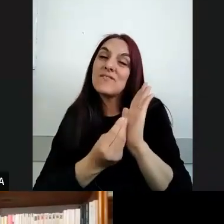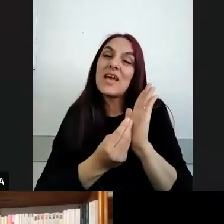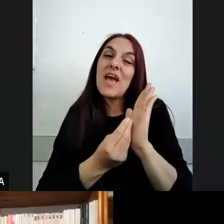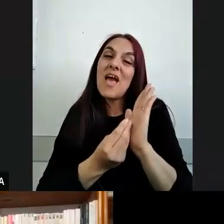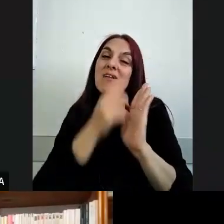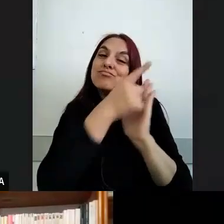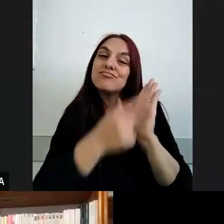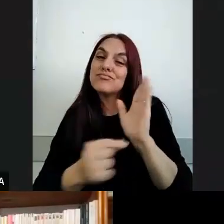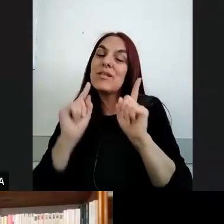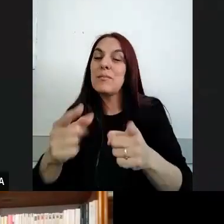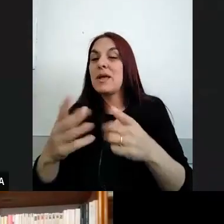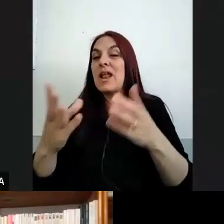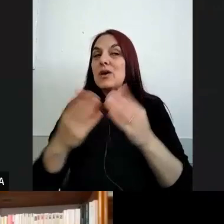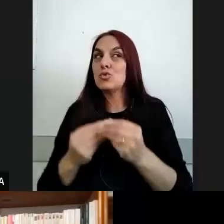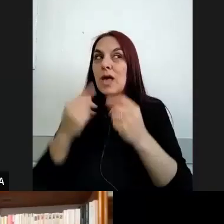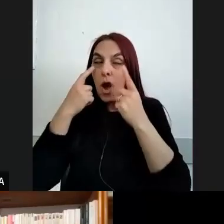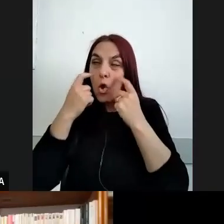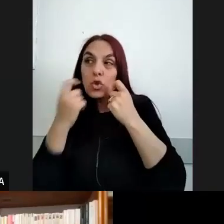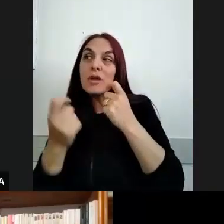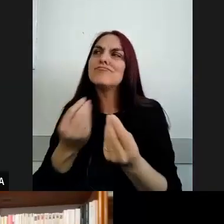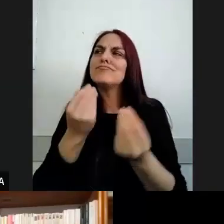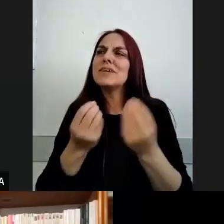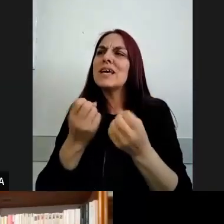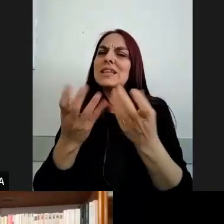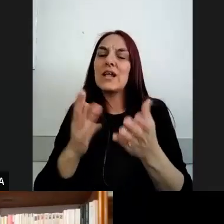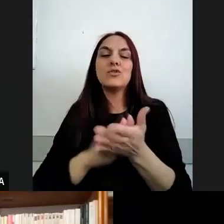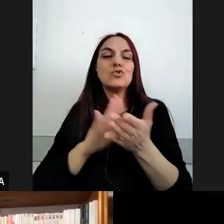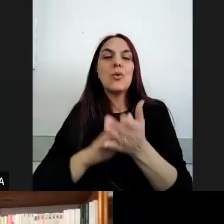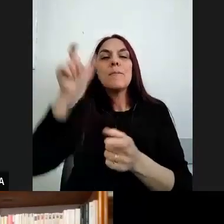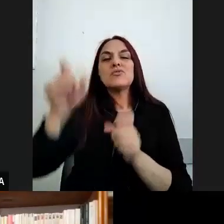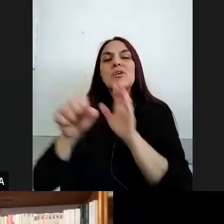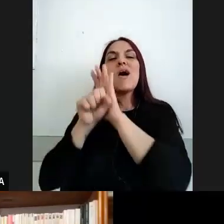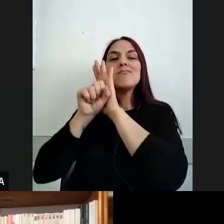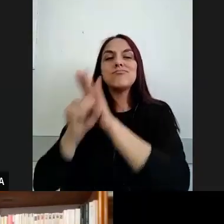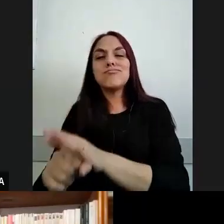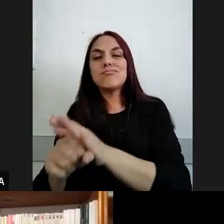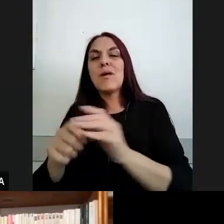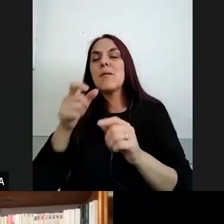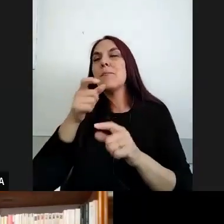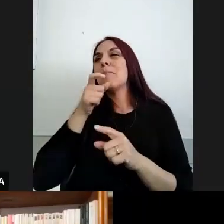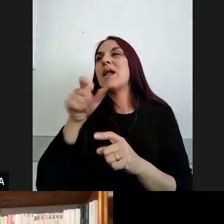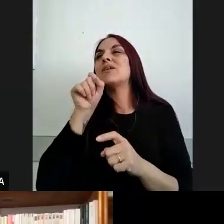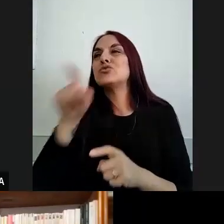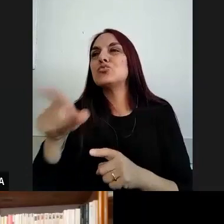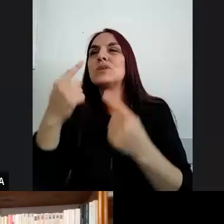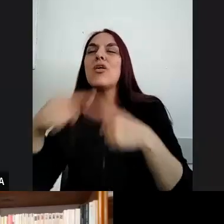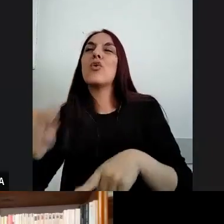revisar esto procesos que tienen que ver con el silenciamiento ¿no? de palabras de pertenencias y de saberes